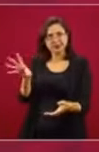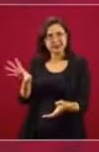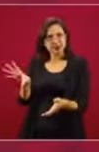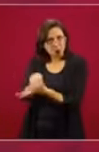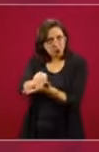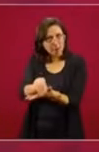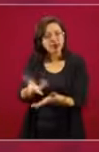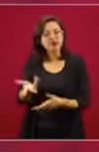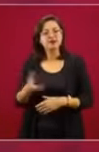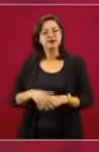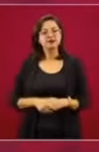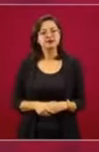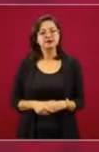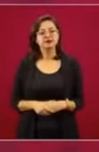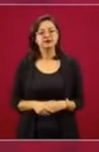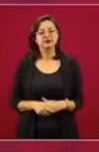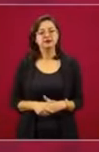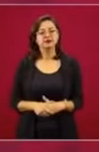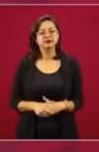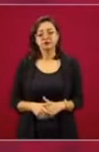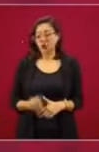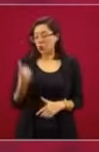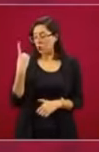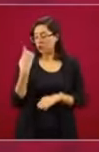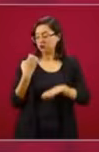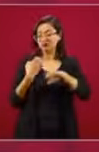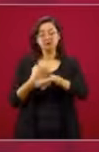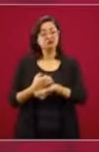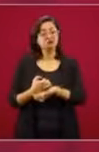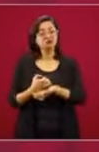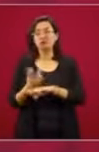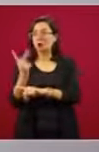El único Estado que no tiene deuda pública